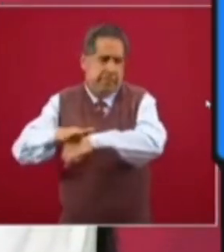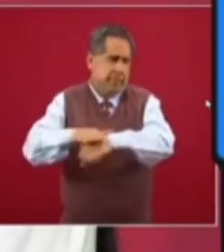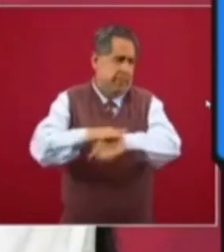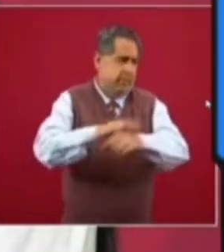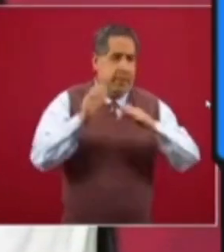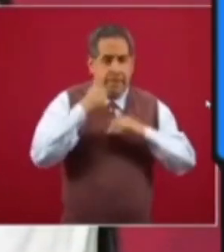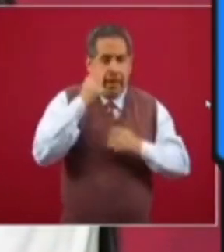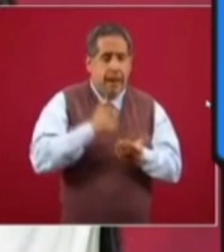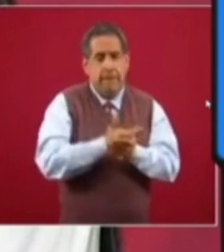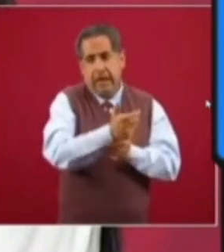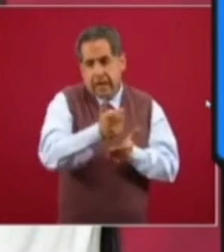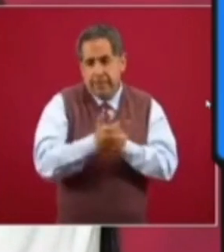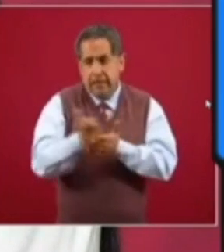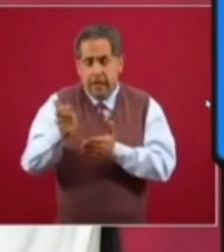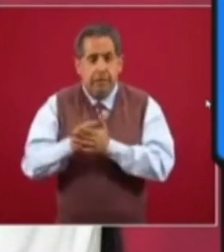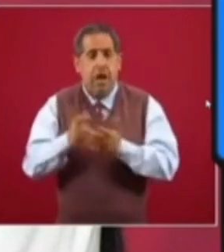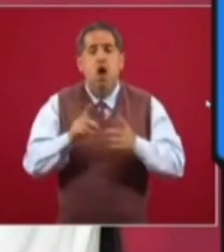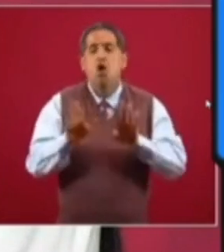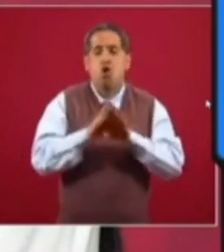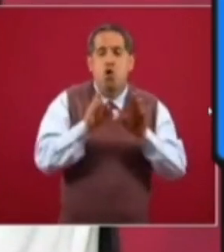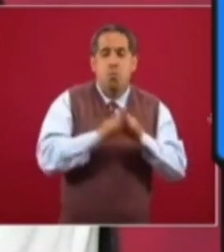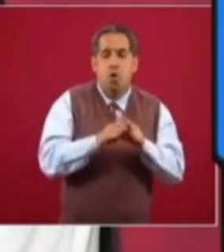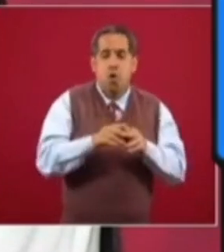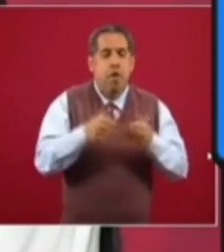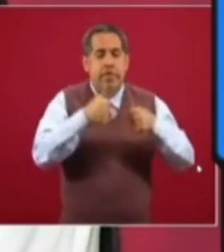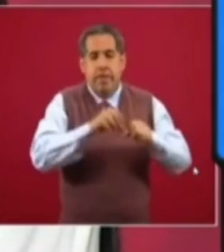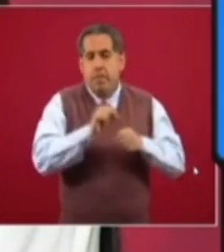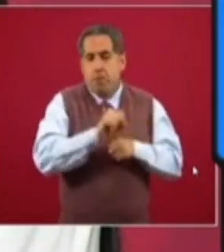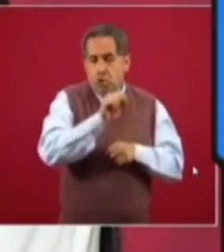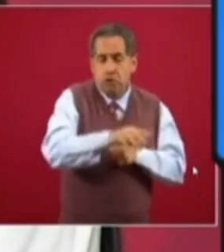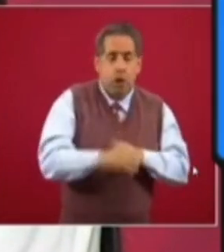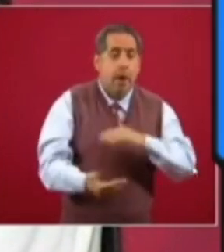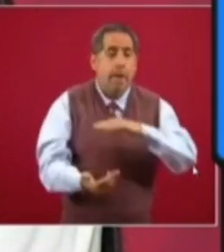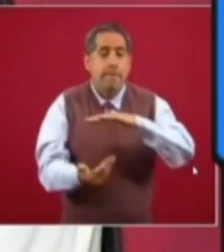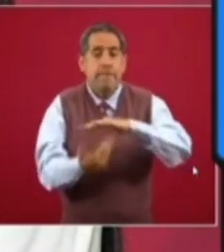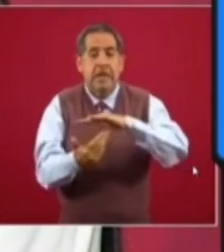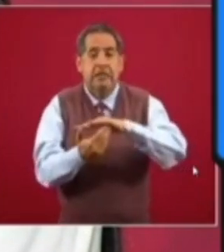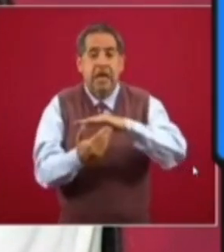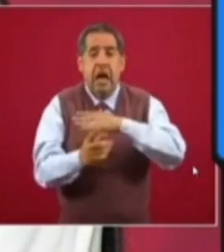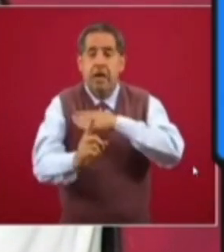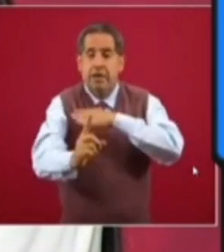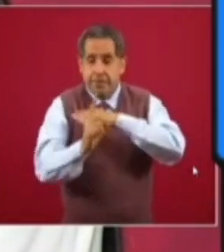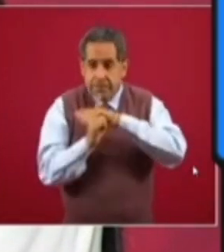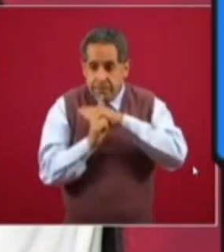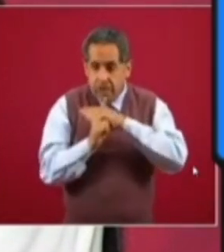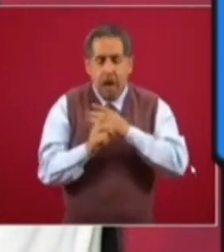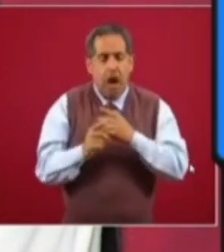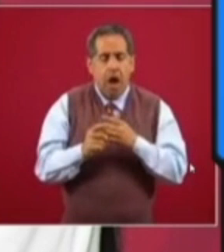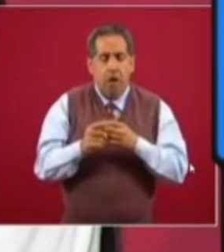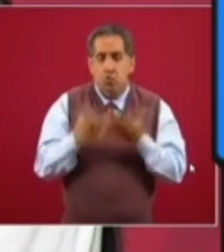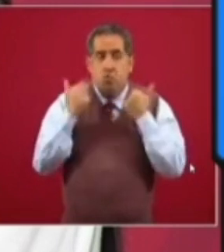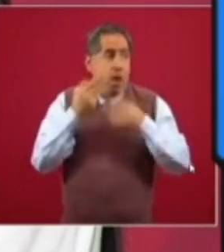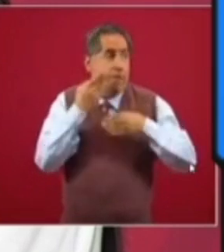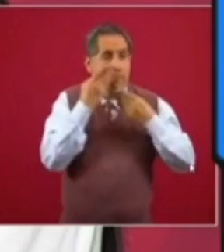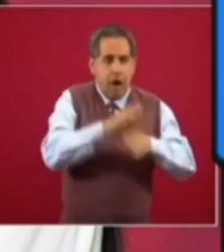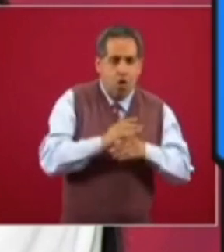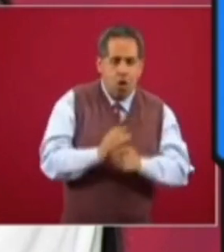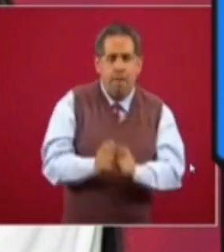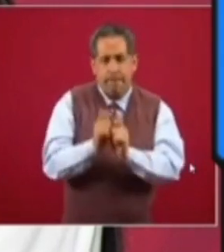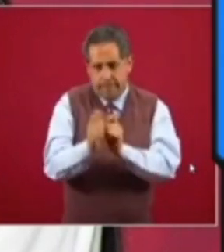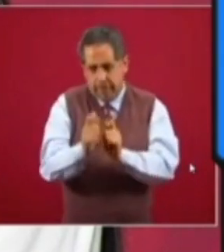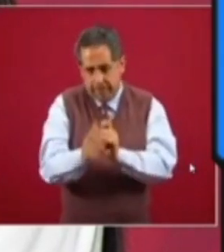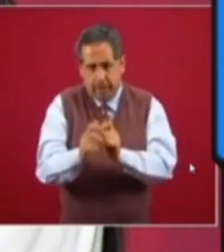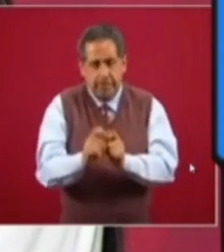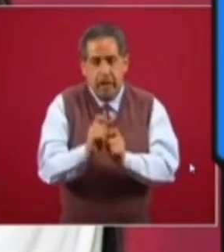mecanismos de pago. Mesas de atención para quienes cobran en alguna comunidad sin banco. Orden de